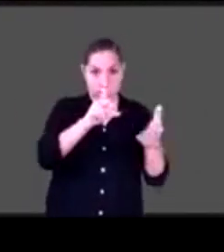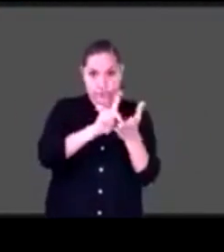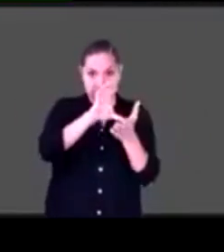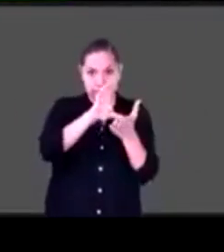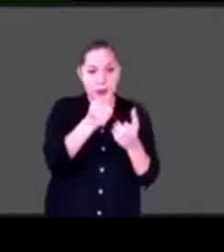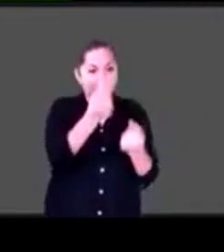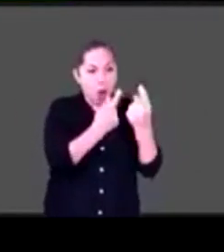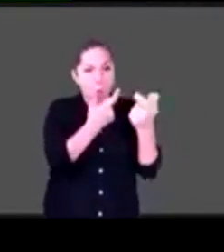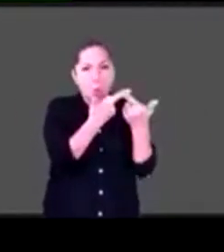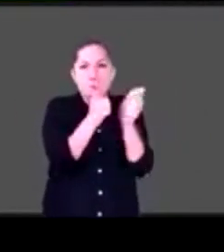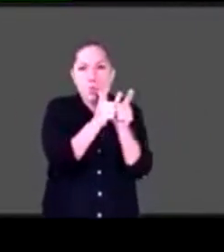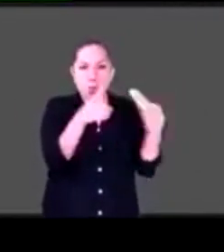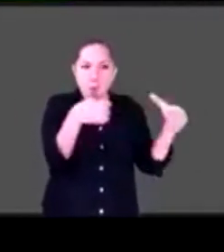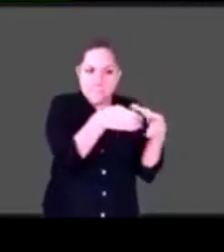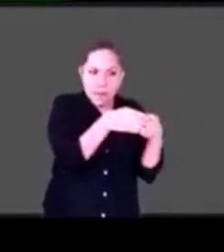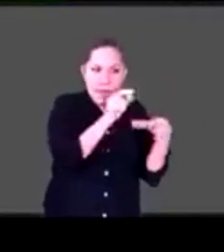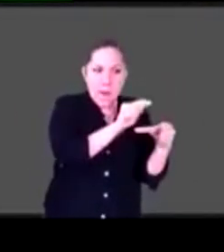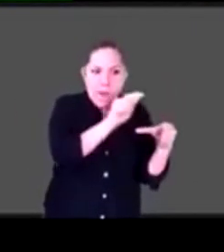¿Catia?